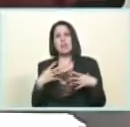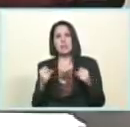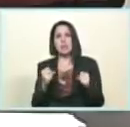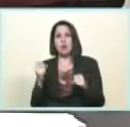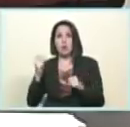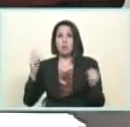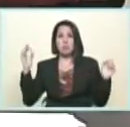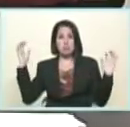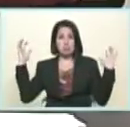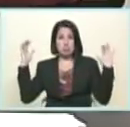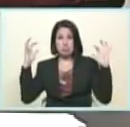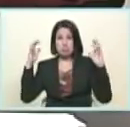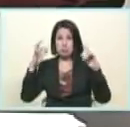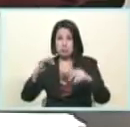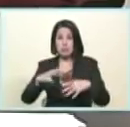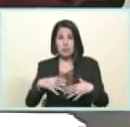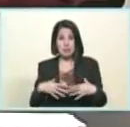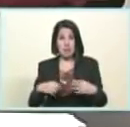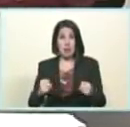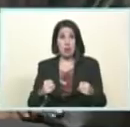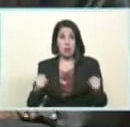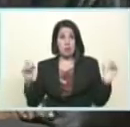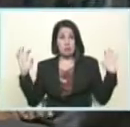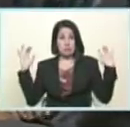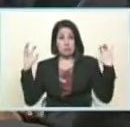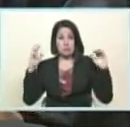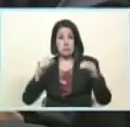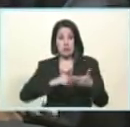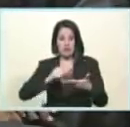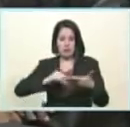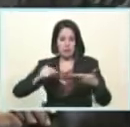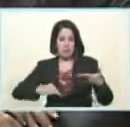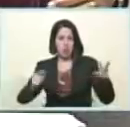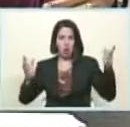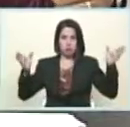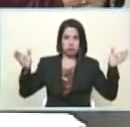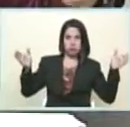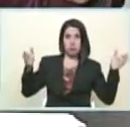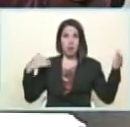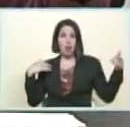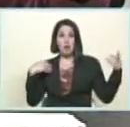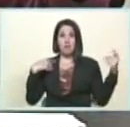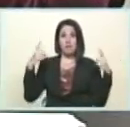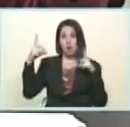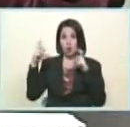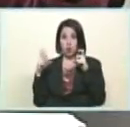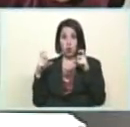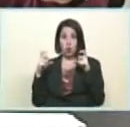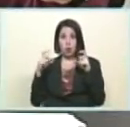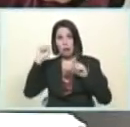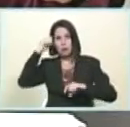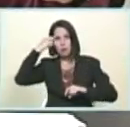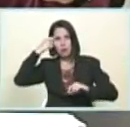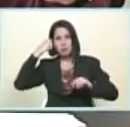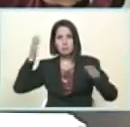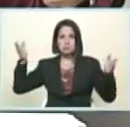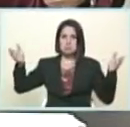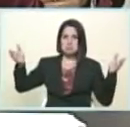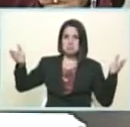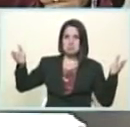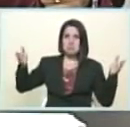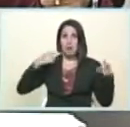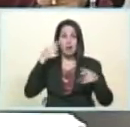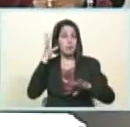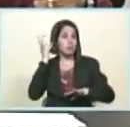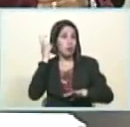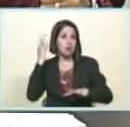vinieron todas esas mujeres del salud que estaban ahí en la firma del contrato colectivo y nos estábamos tomando una foto de recuerdo y una